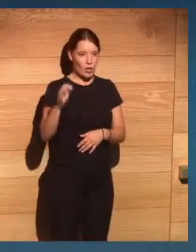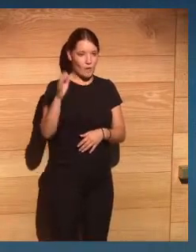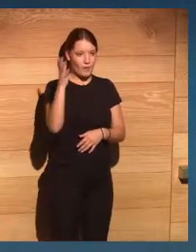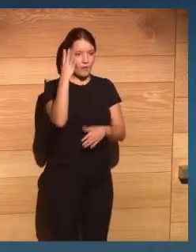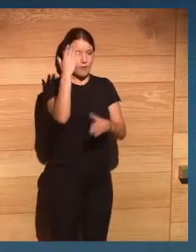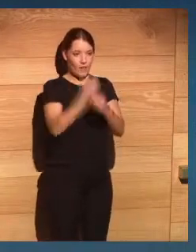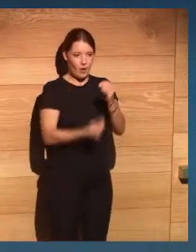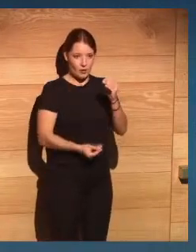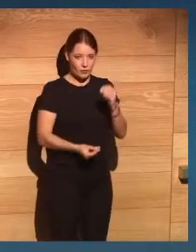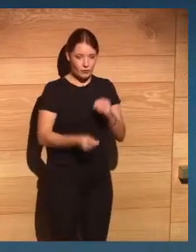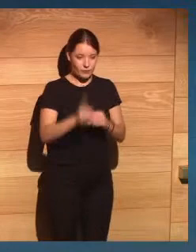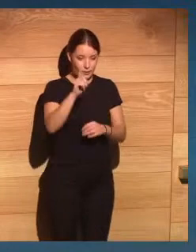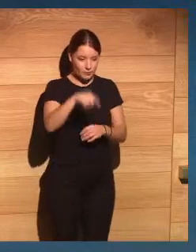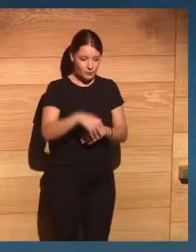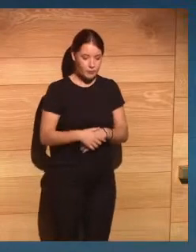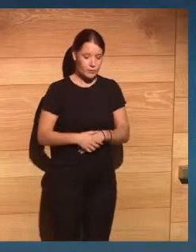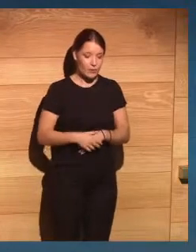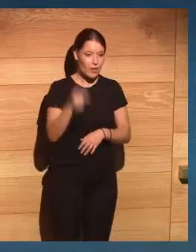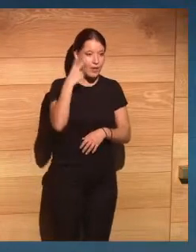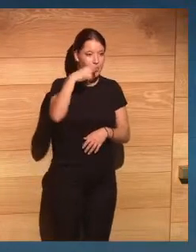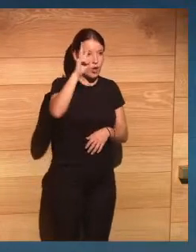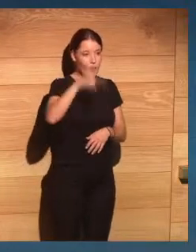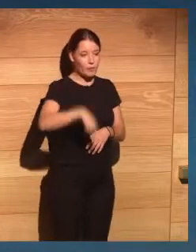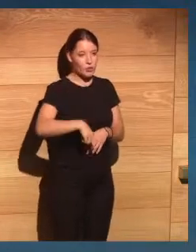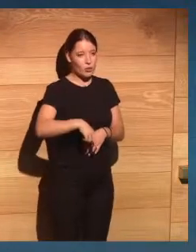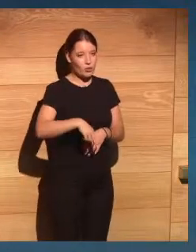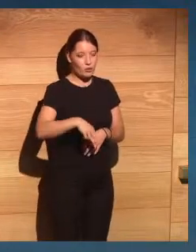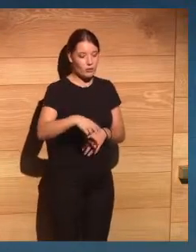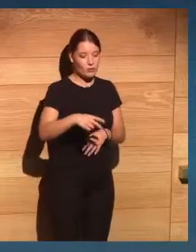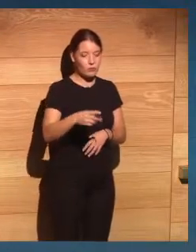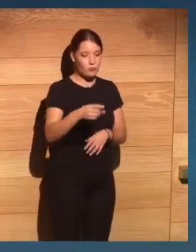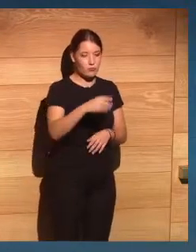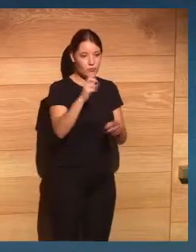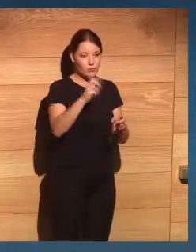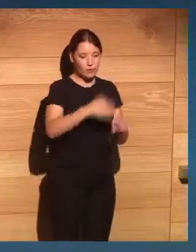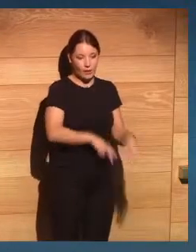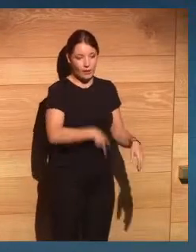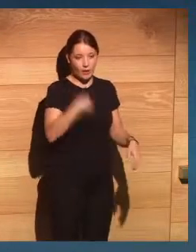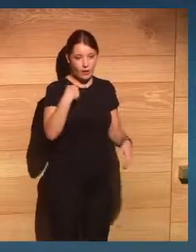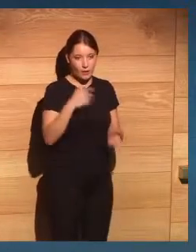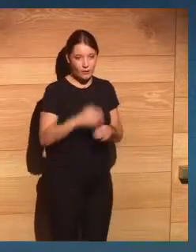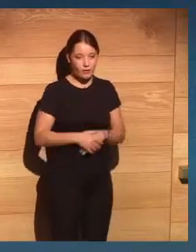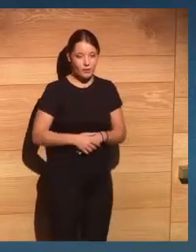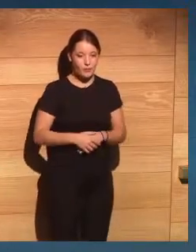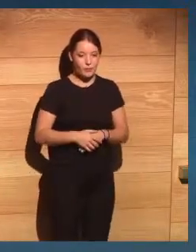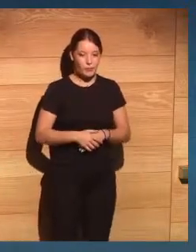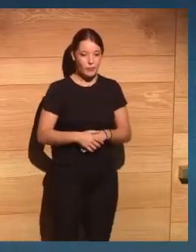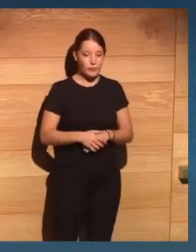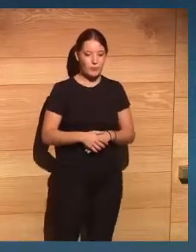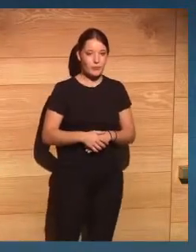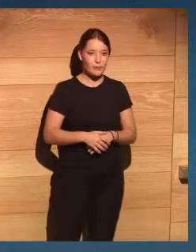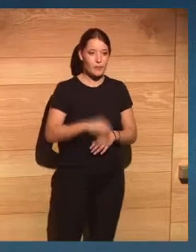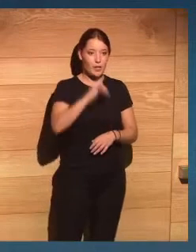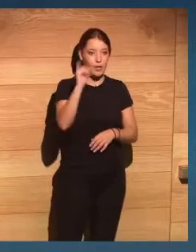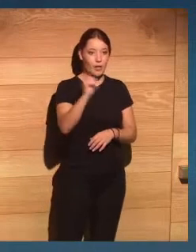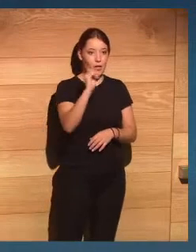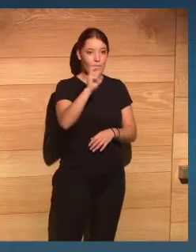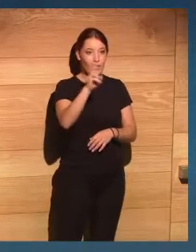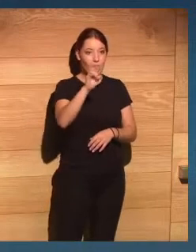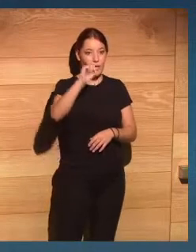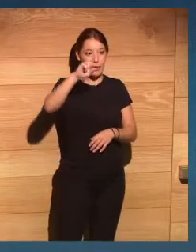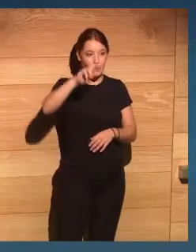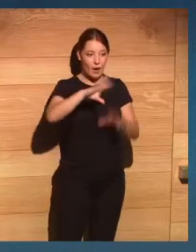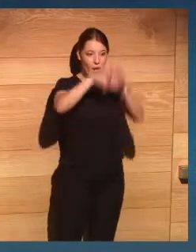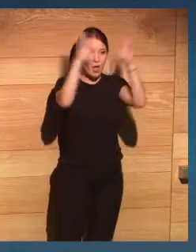los reconocimientos faciales y biométricos en general el capítulo 9 de Javier Cantera ya nos ha hecho un resumen al